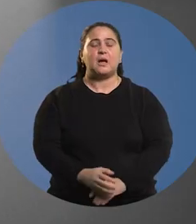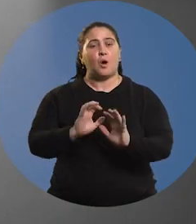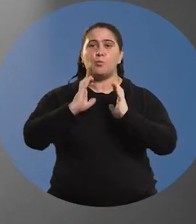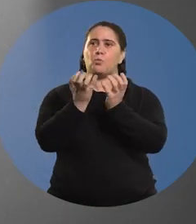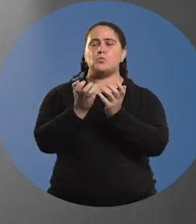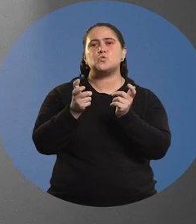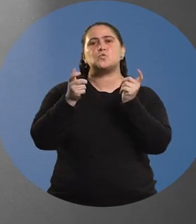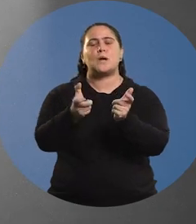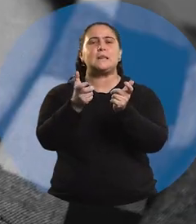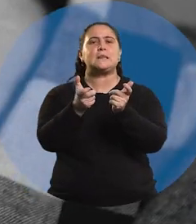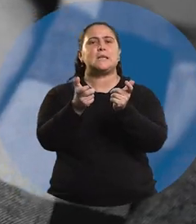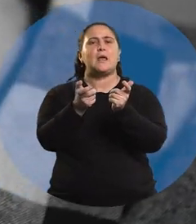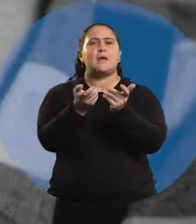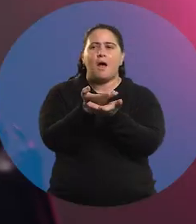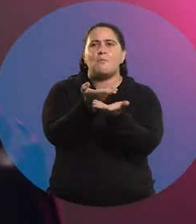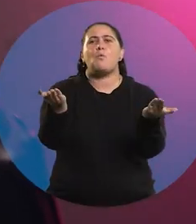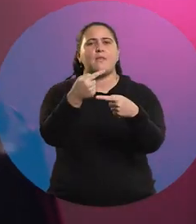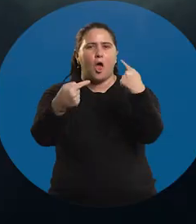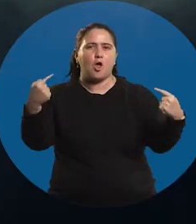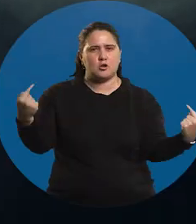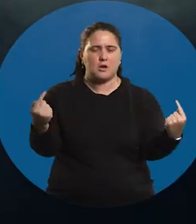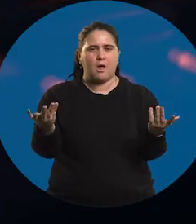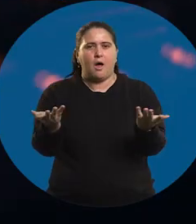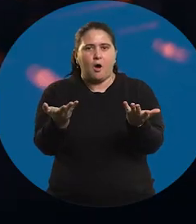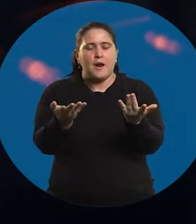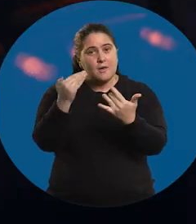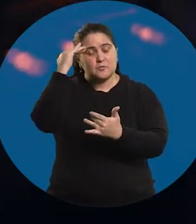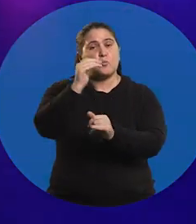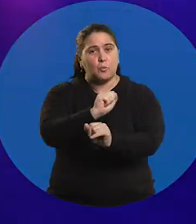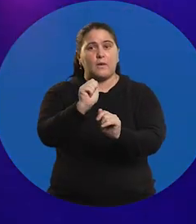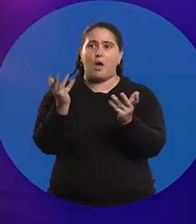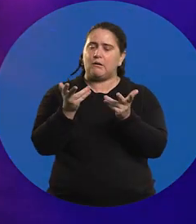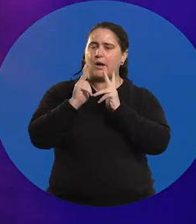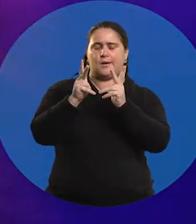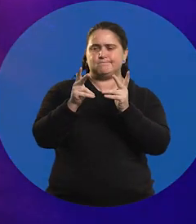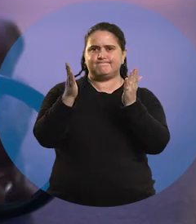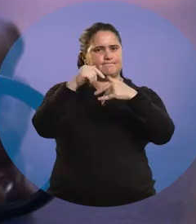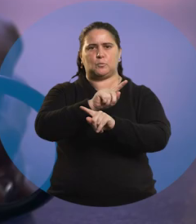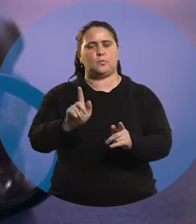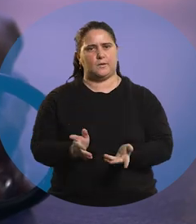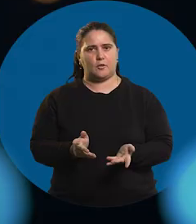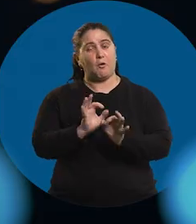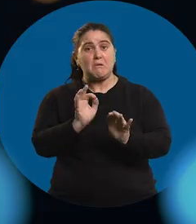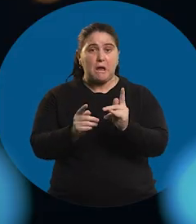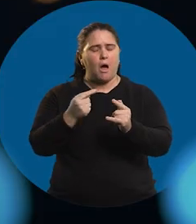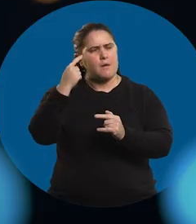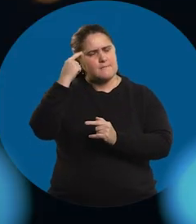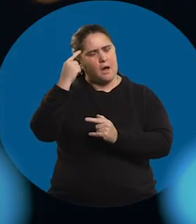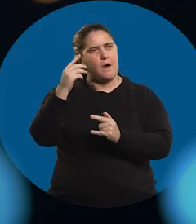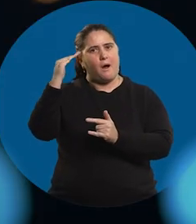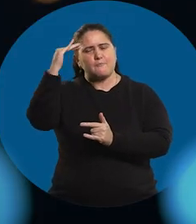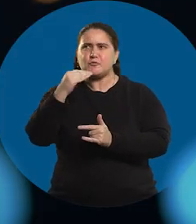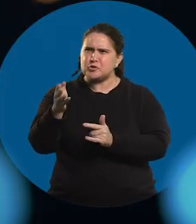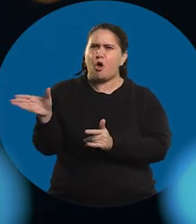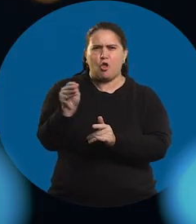El mundo, por suerte, ha dejado que se visibilicen un montón de cosas y que el profesor pueda decir, uy, yo no puedo con esto. O hay veces que se sigue